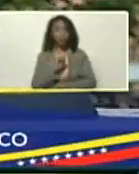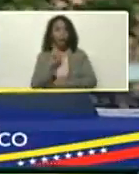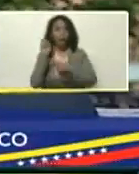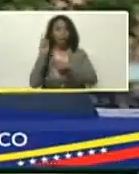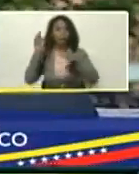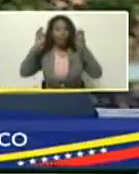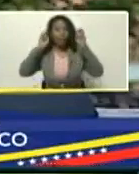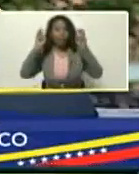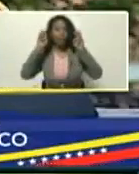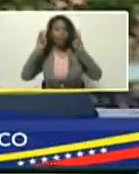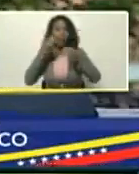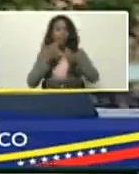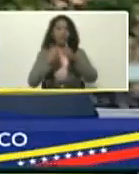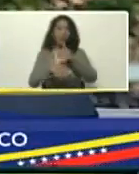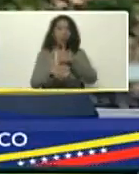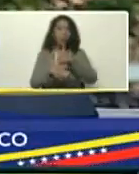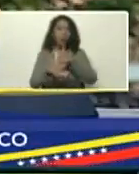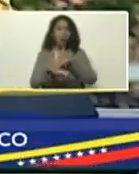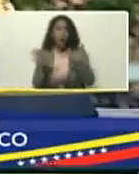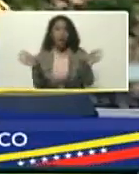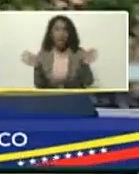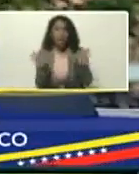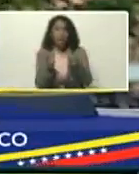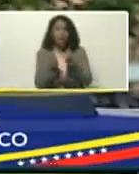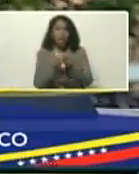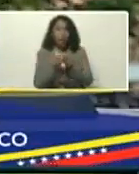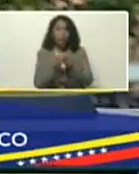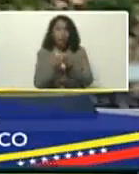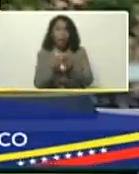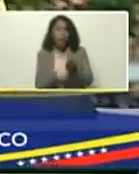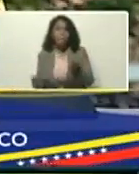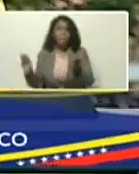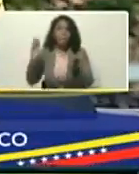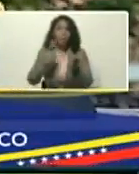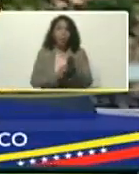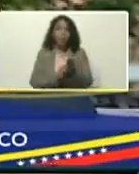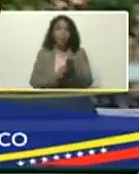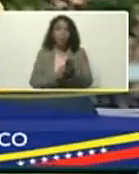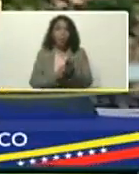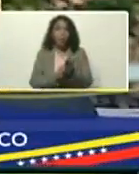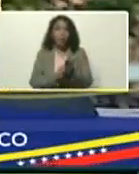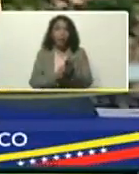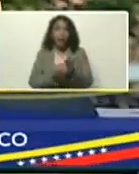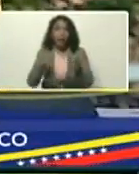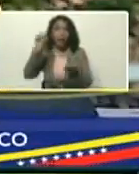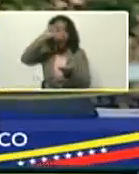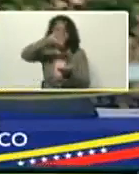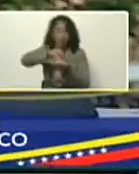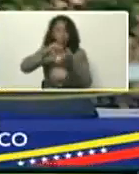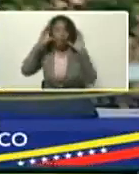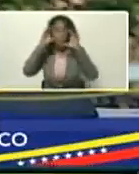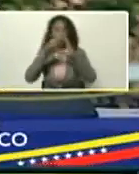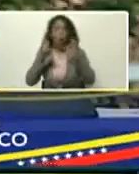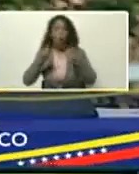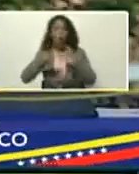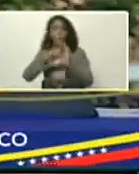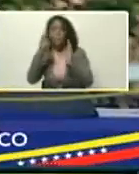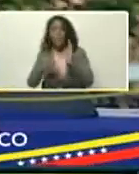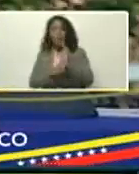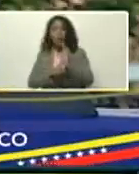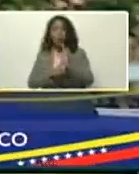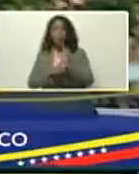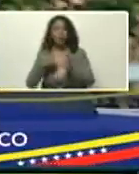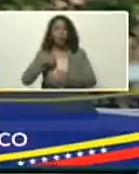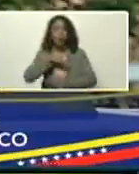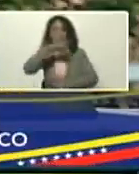es un tema, que vamos a, reenfocar, a recolocar, y a ponerlo, en el centro, absoluto, de